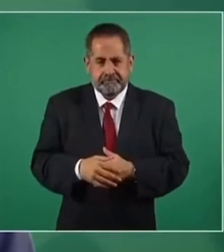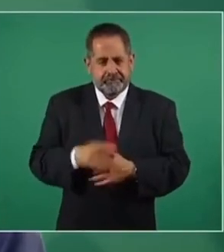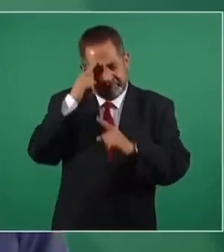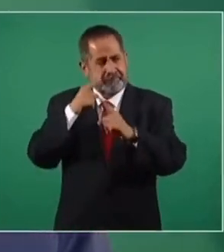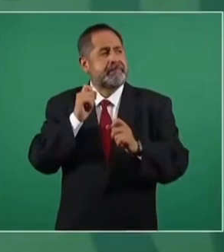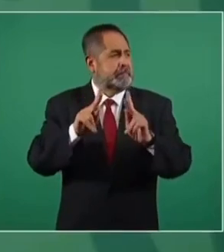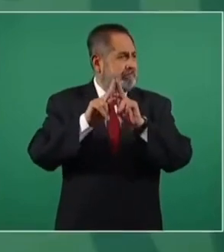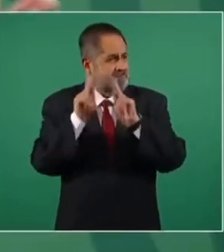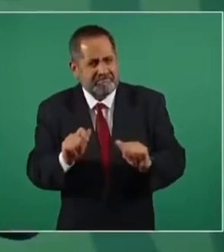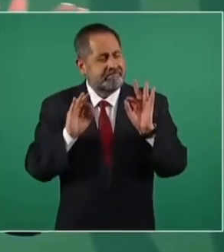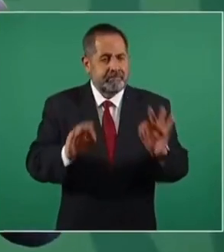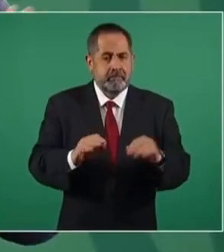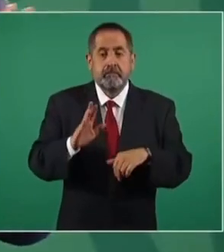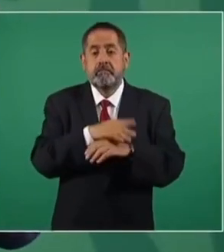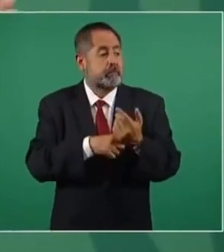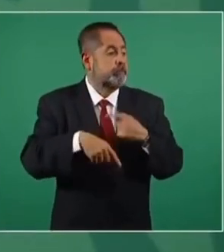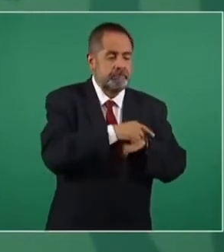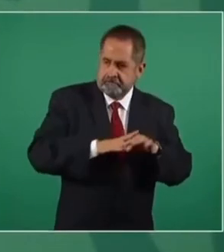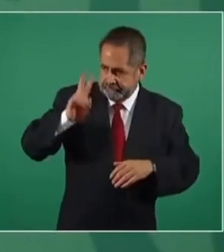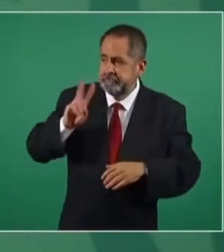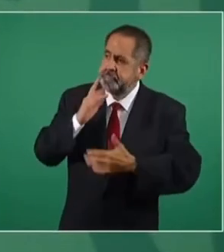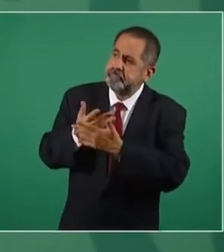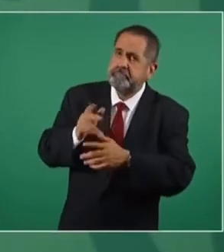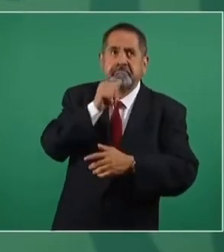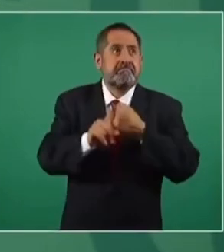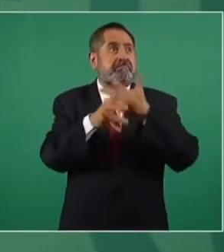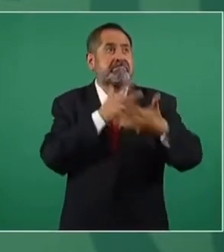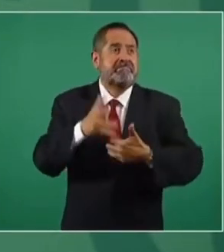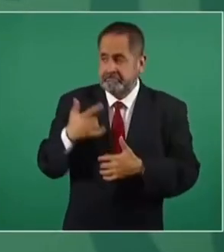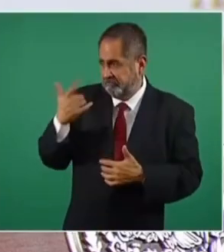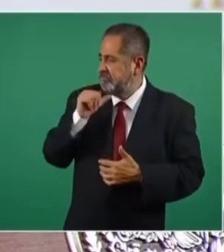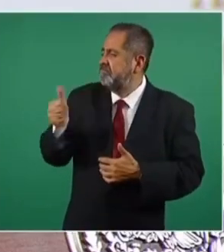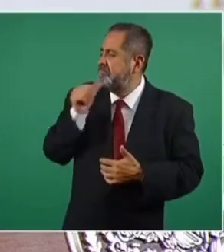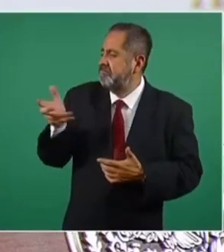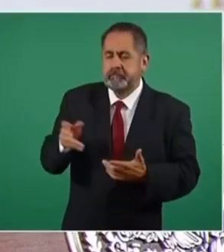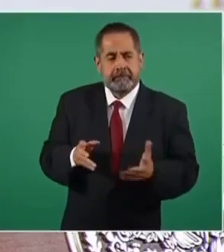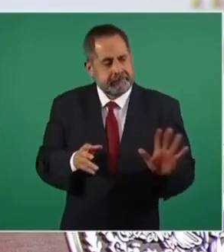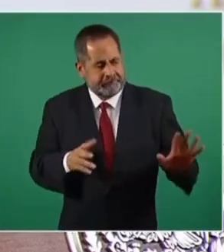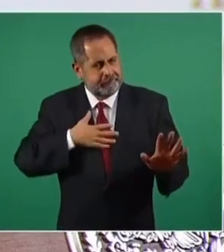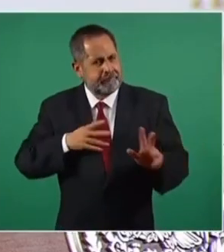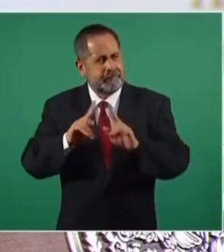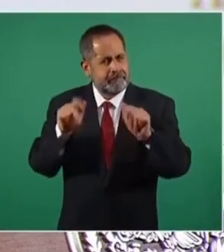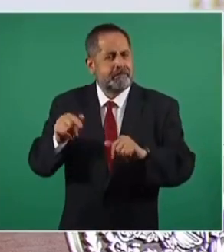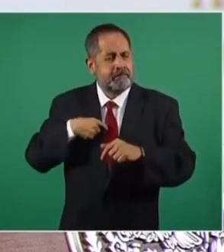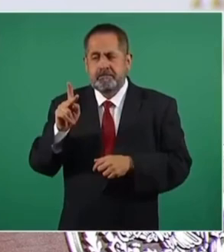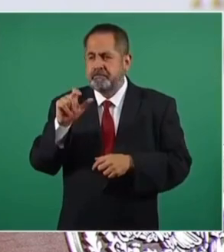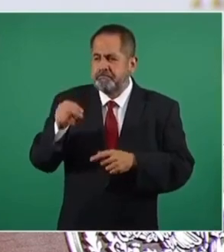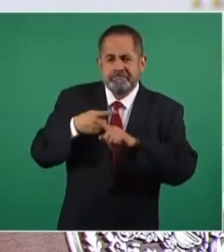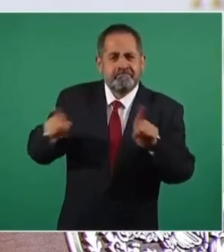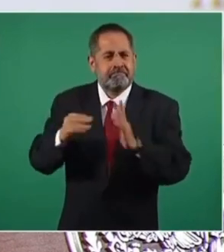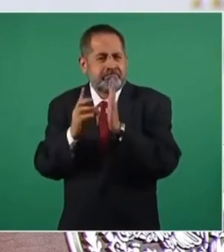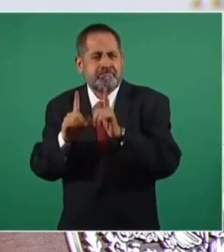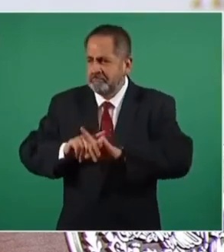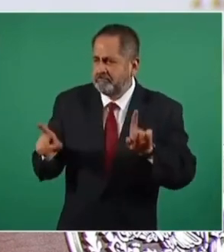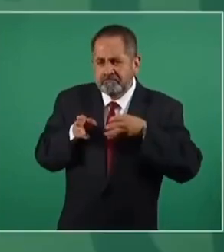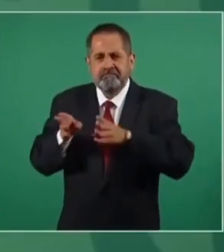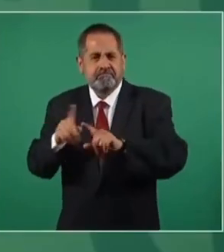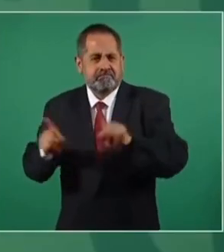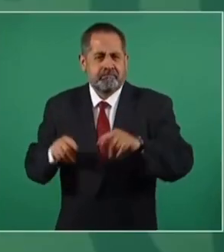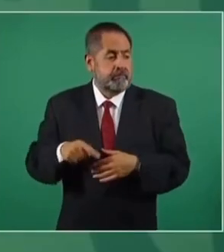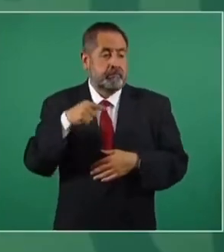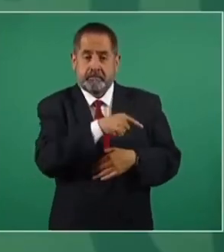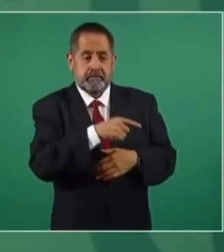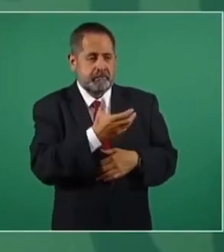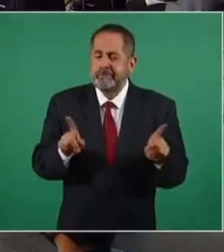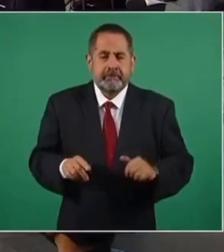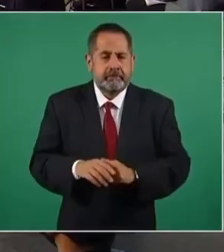hasta político porque nuestros adversarios se frotan las manos. Además, porque estamos llevando a cabo una estrategia distinta. Porque ellos, porque